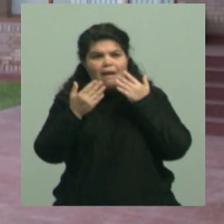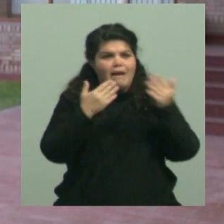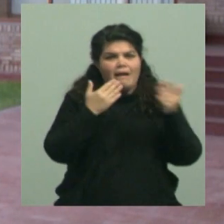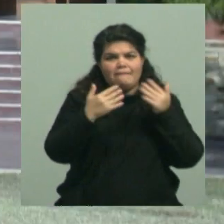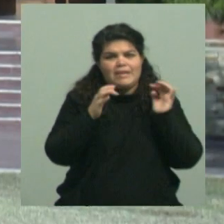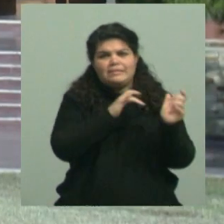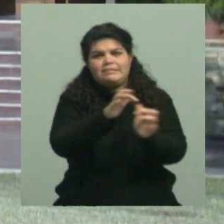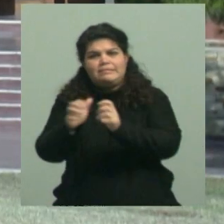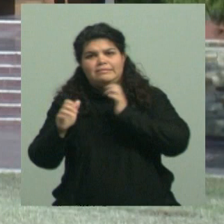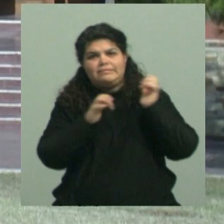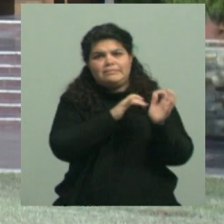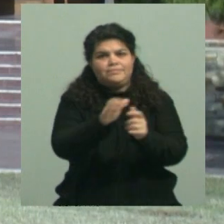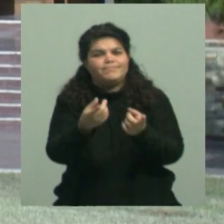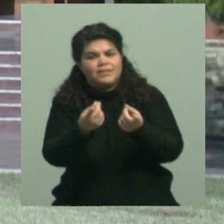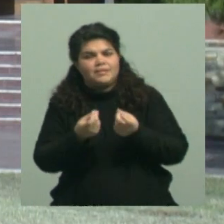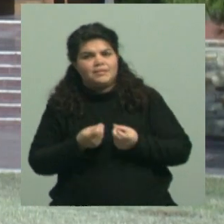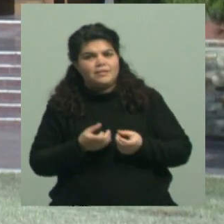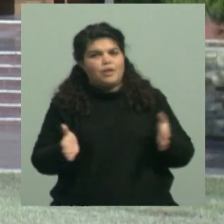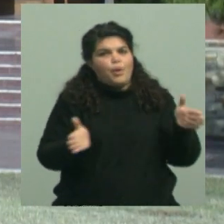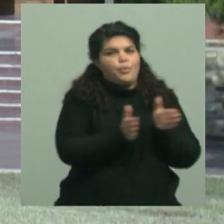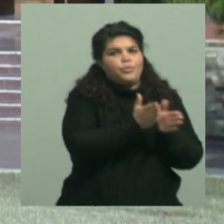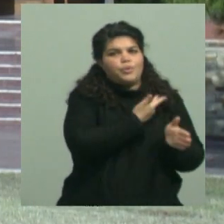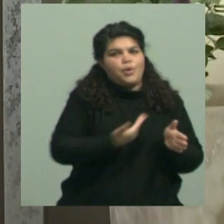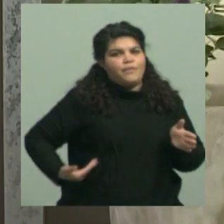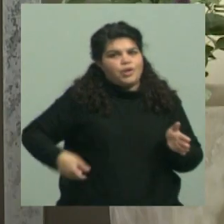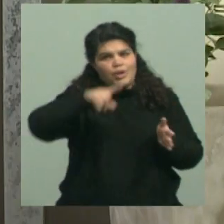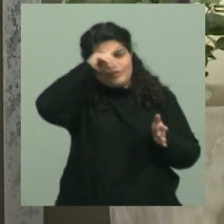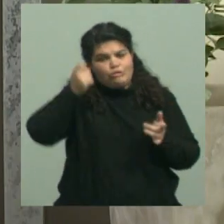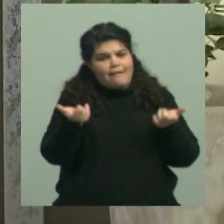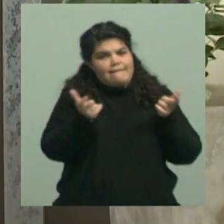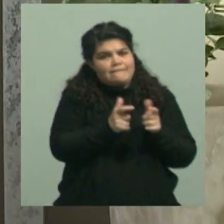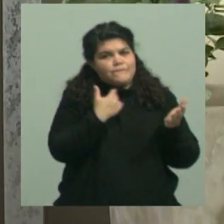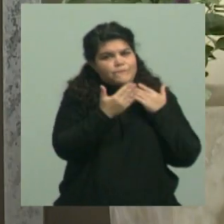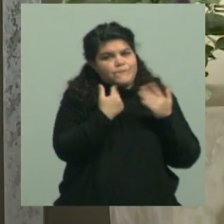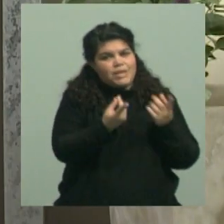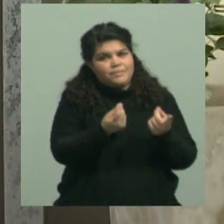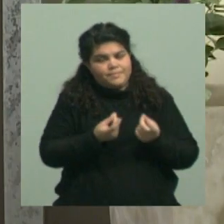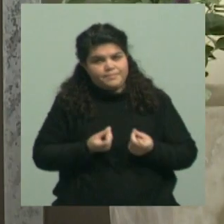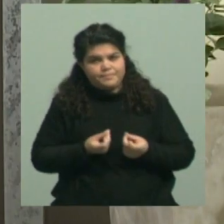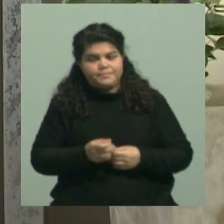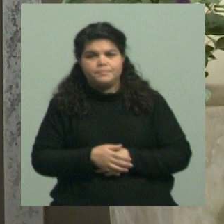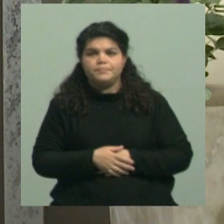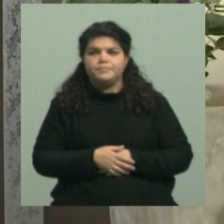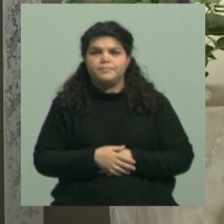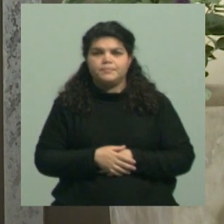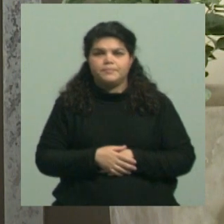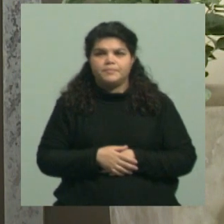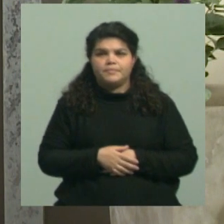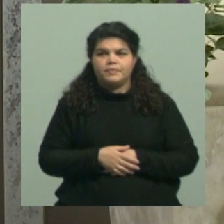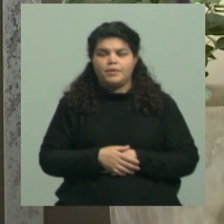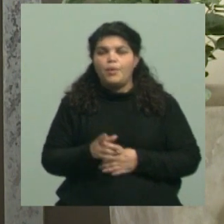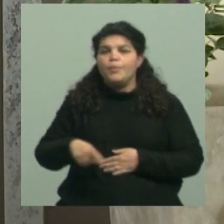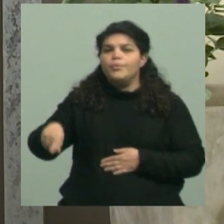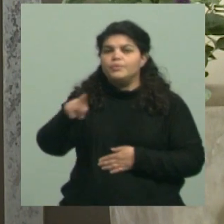el gobierno nacional. Por último, Rectora, ¿cómo entienden que pueden encarar desde la